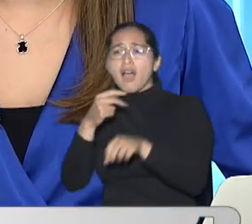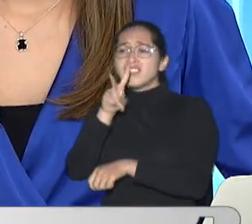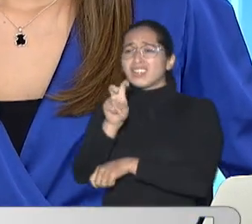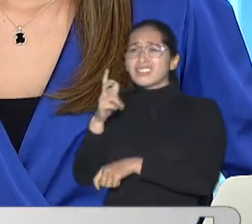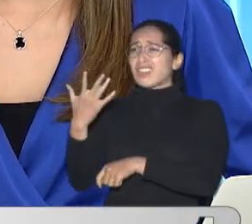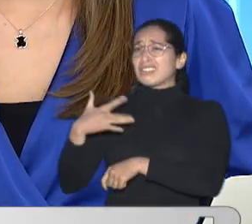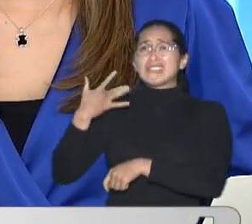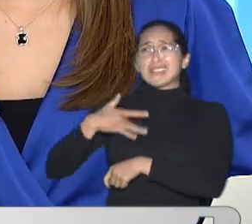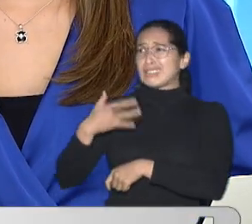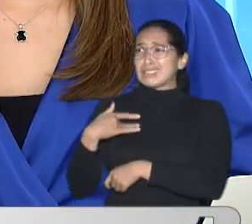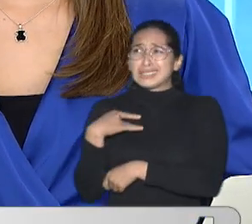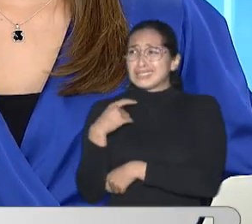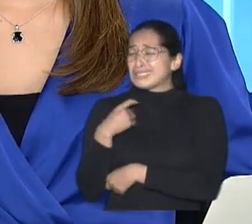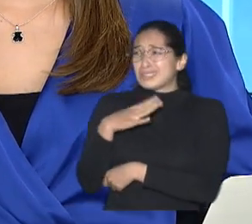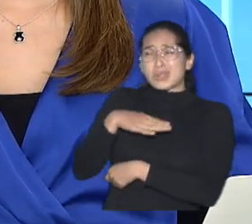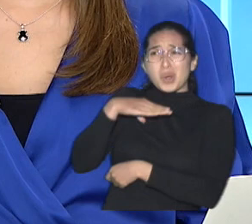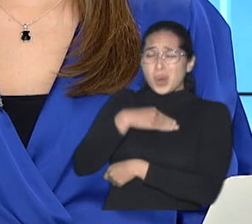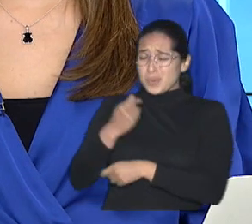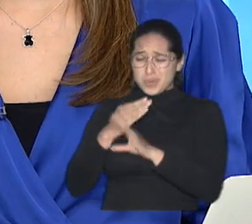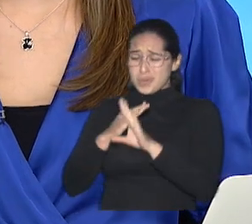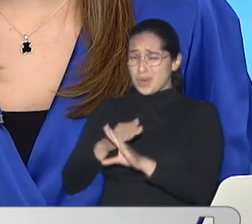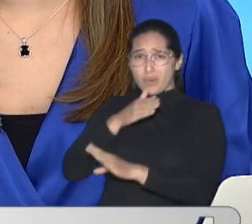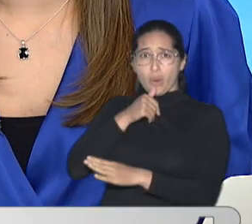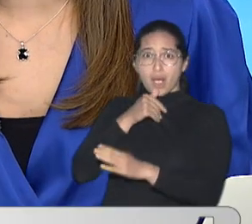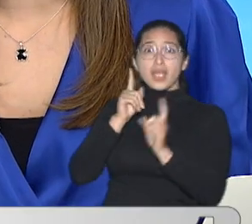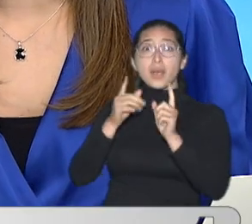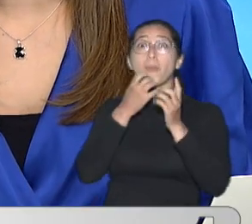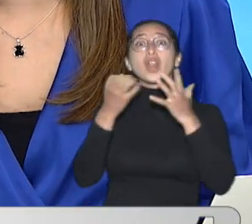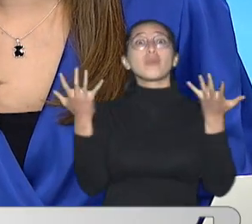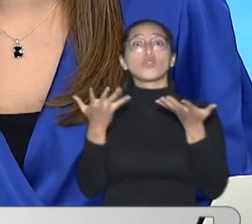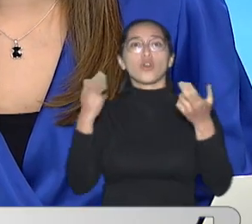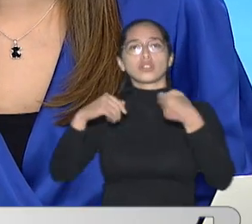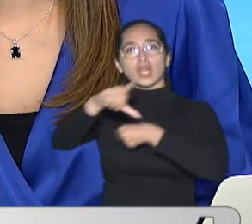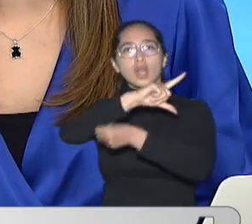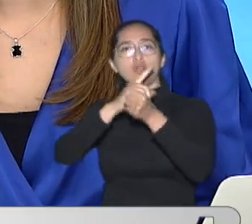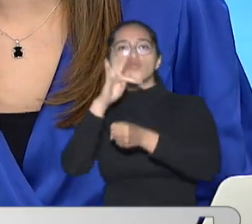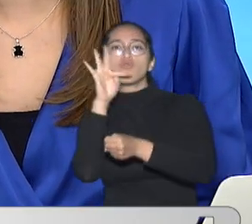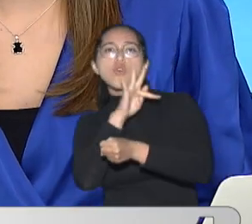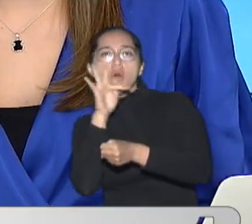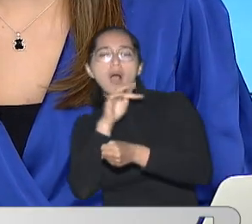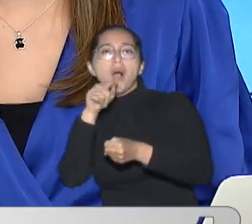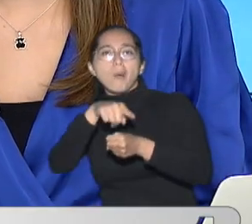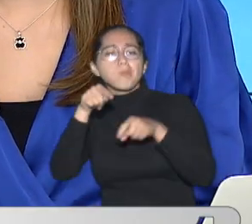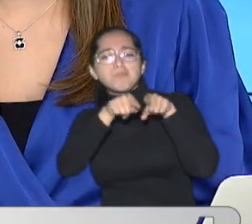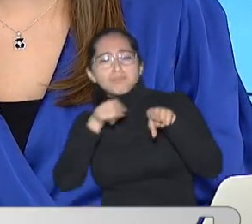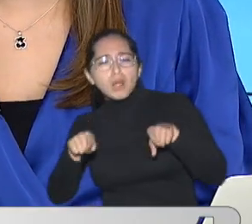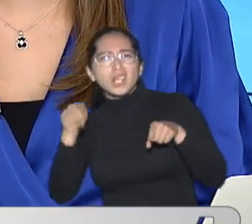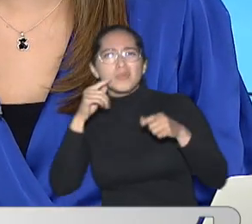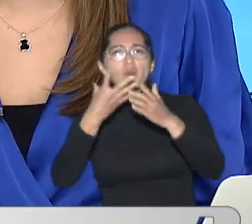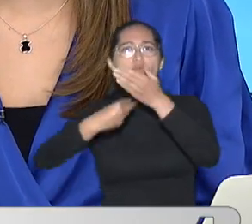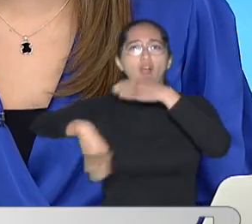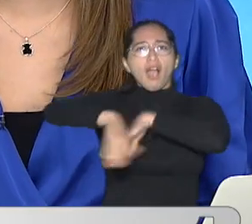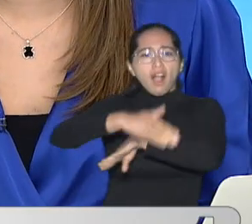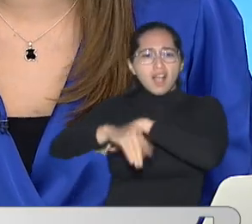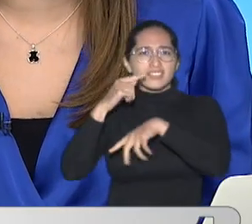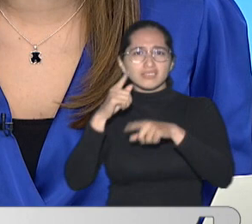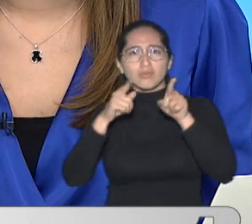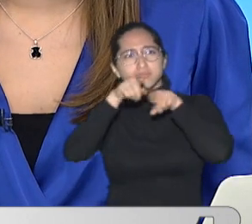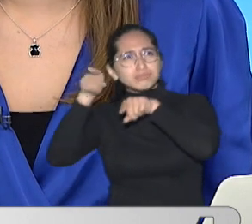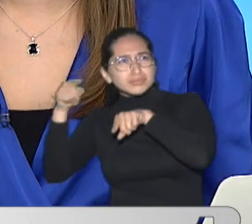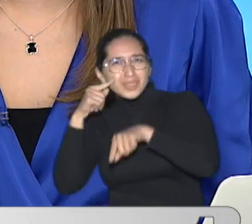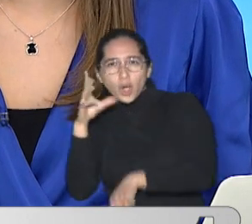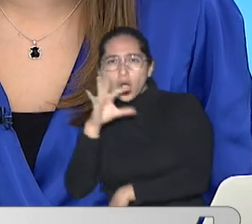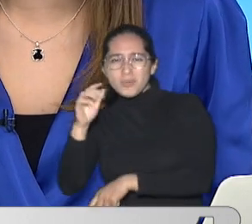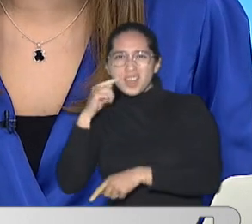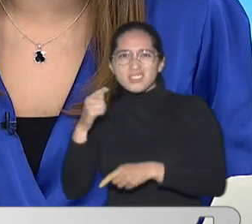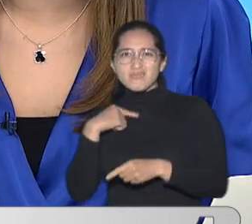Bogotá La localidad de Teusaquillo en el occidente de la capital Está amanezada por los ladrones que se hacen pasar por falsos domiciliarios